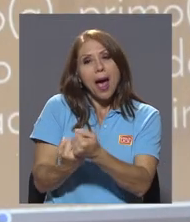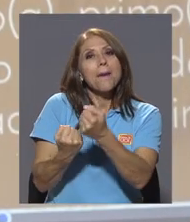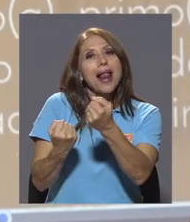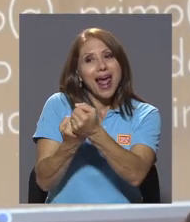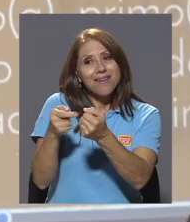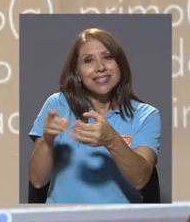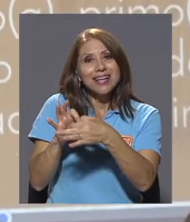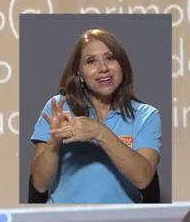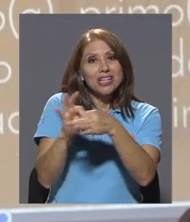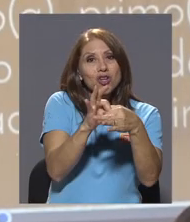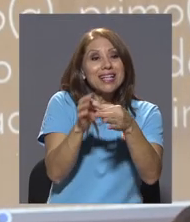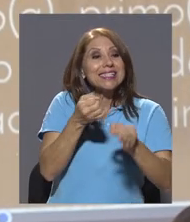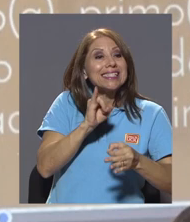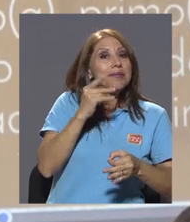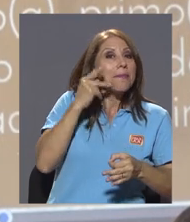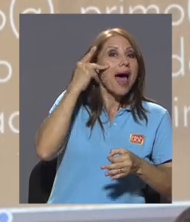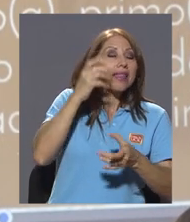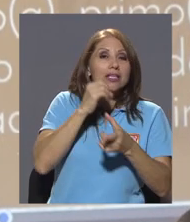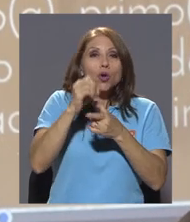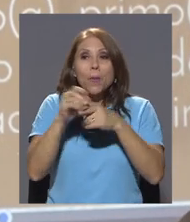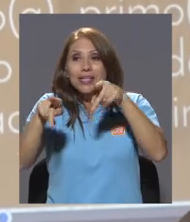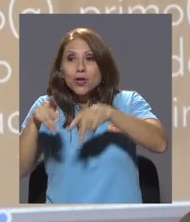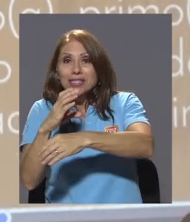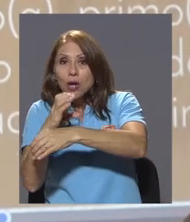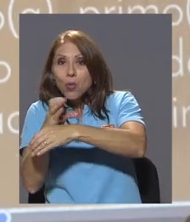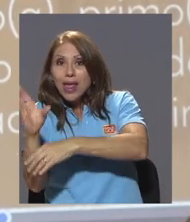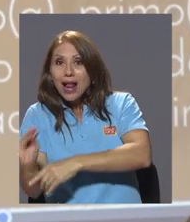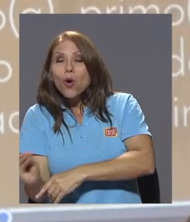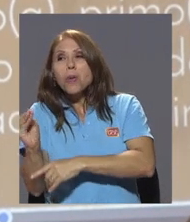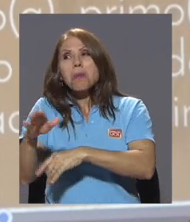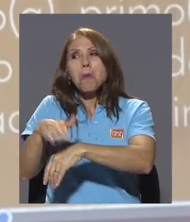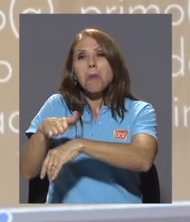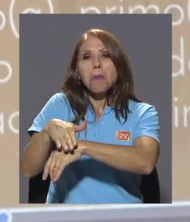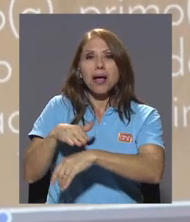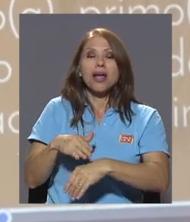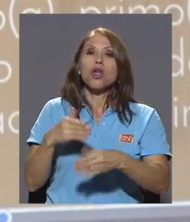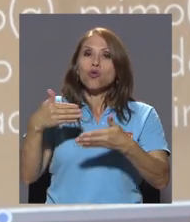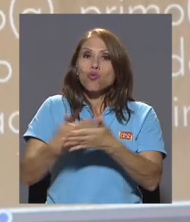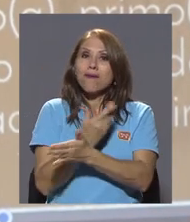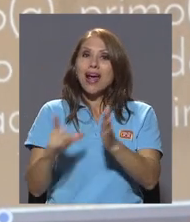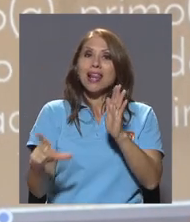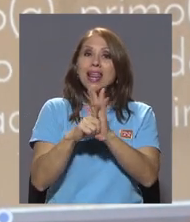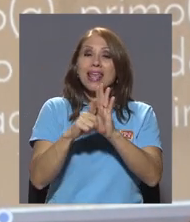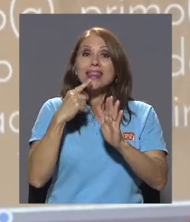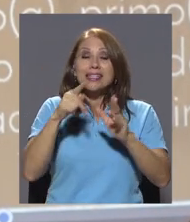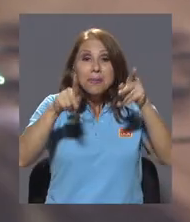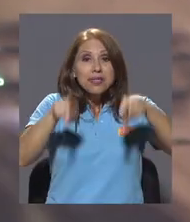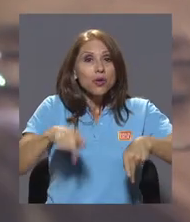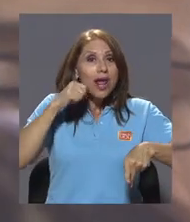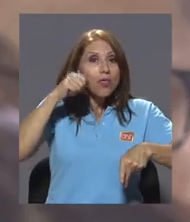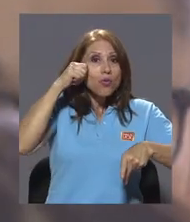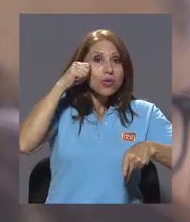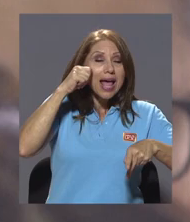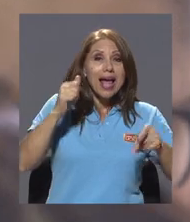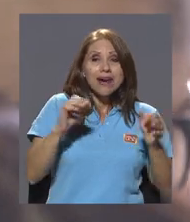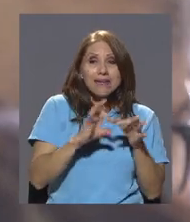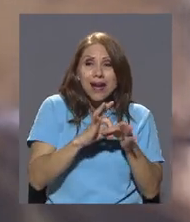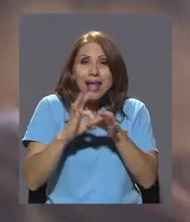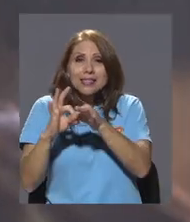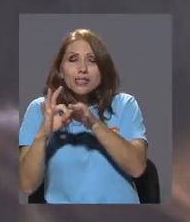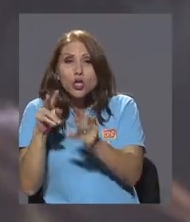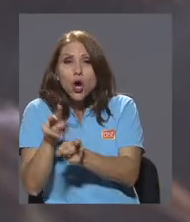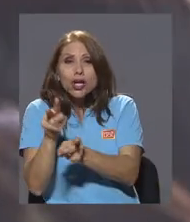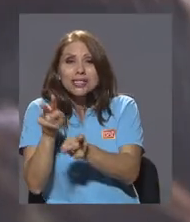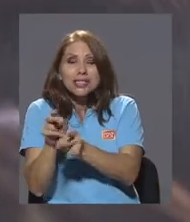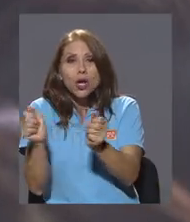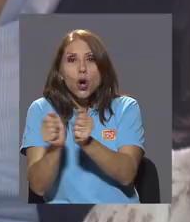padres o cuidadores legales. La nueva ley de relaciones impropias sanciona con cárcel a la persona adulta que establezca relaciones sexuales con